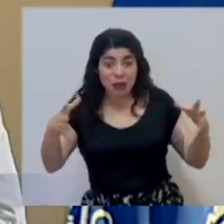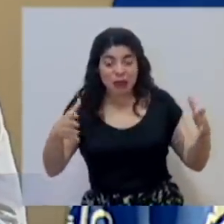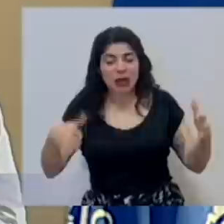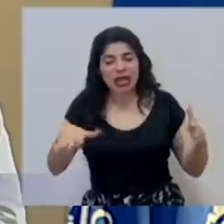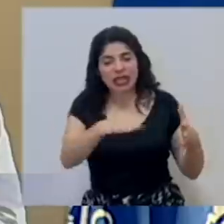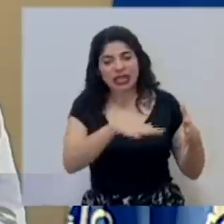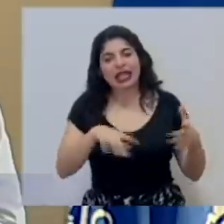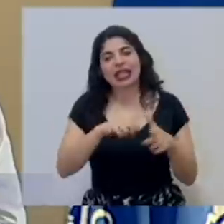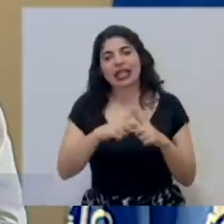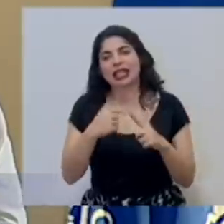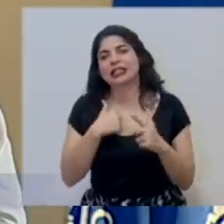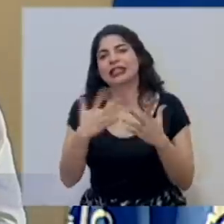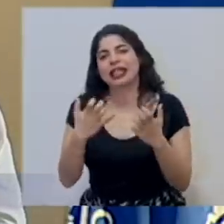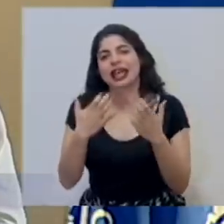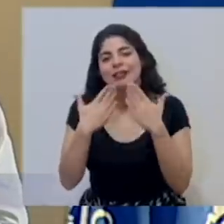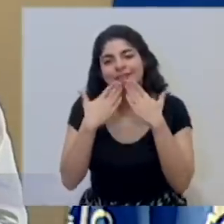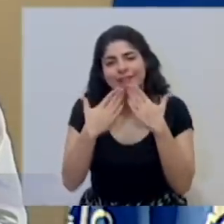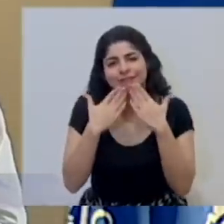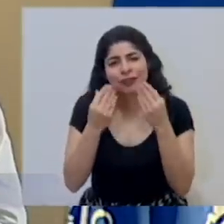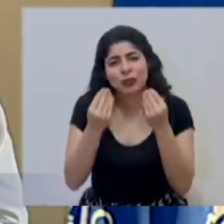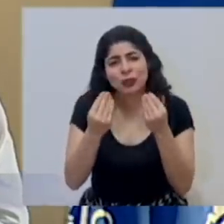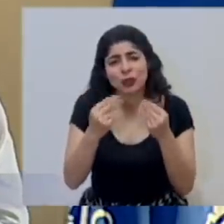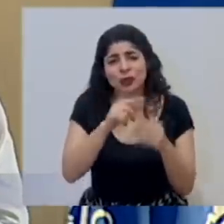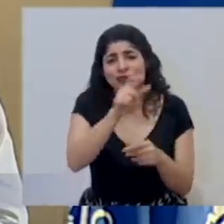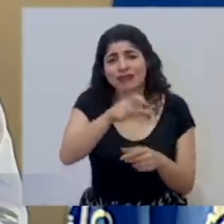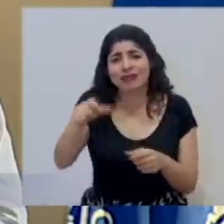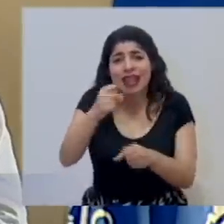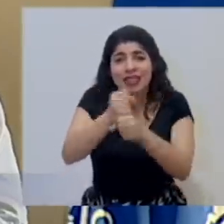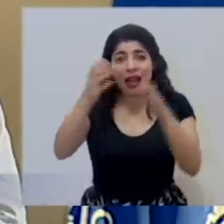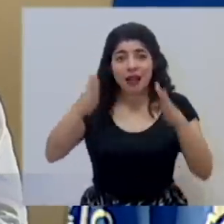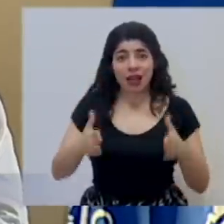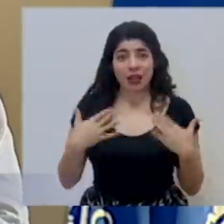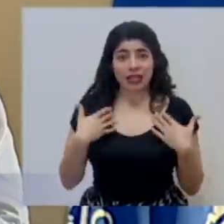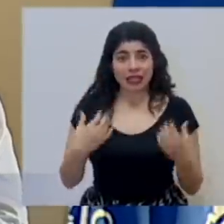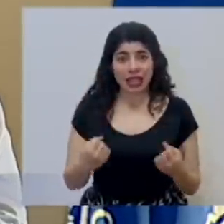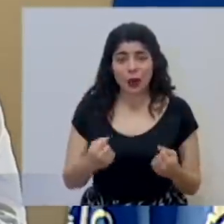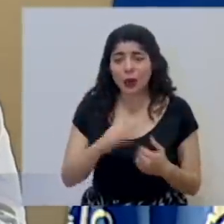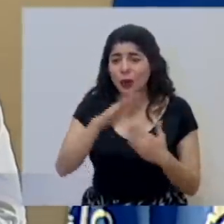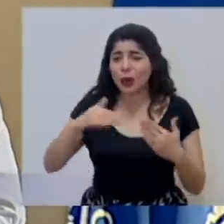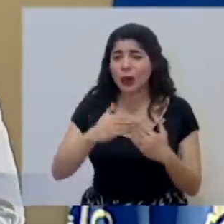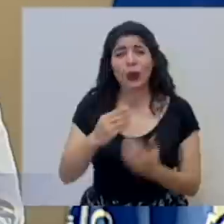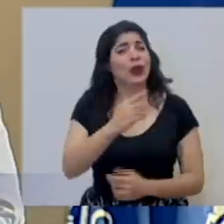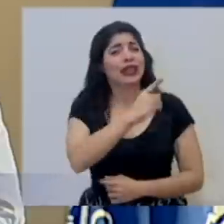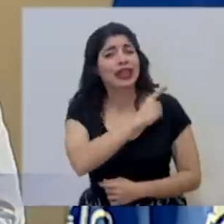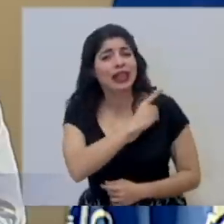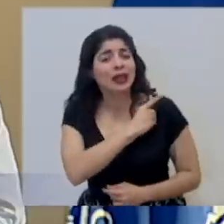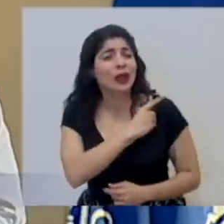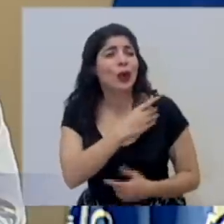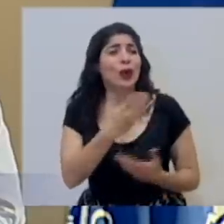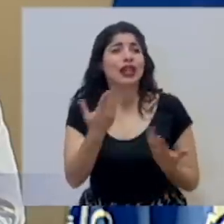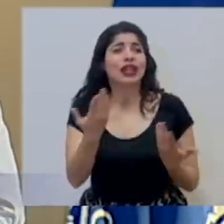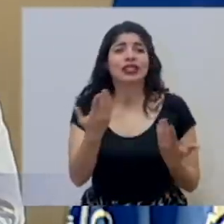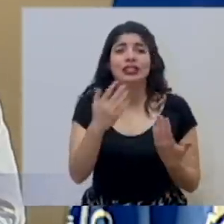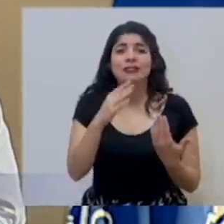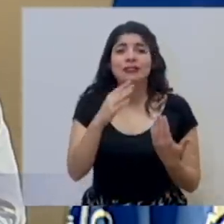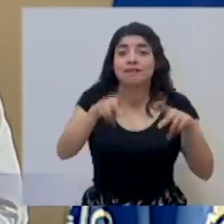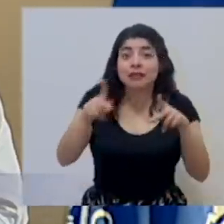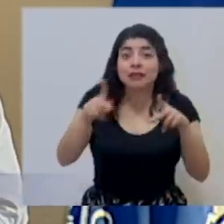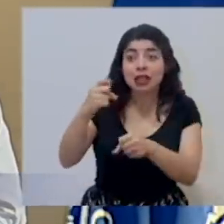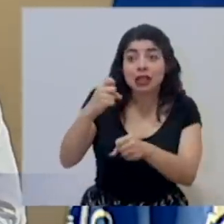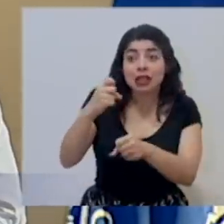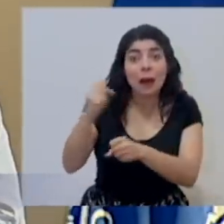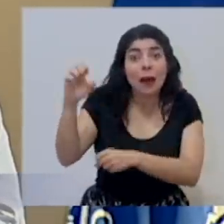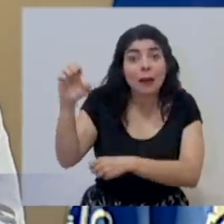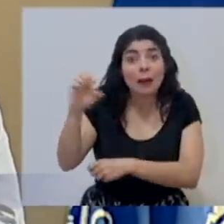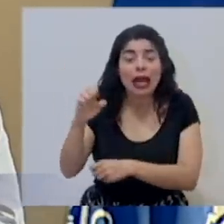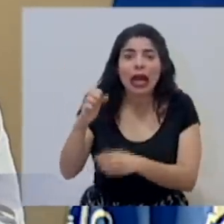yo quiero agradecerle también muchísimo a todo el personal de salud, a todos los directores, a toda la